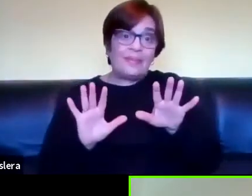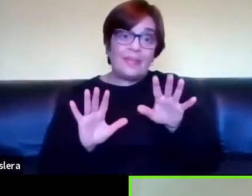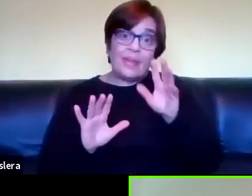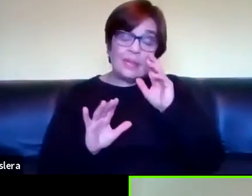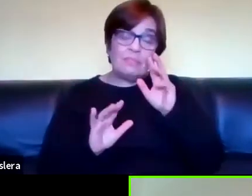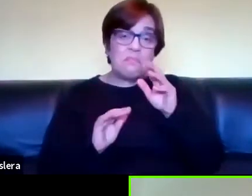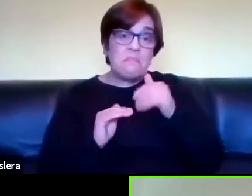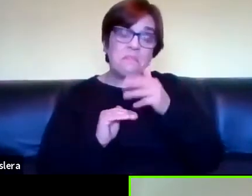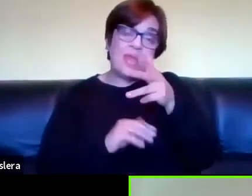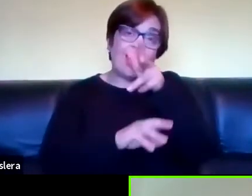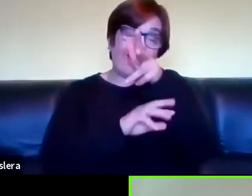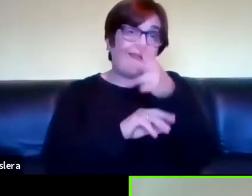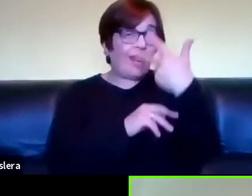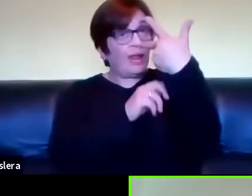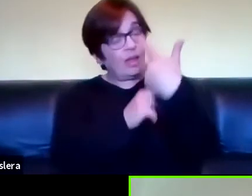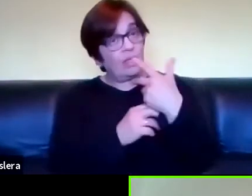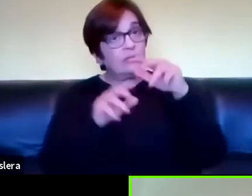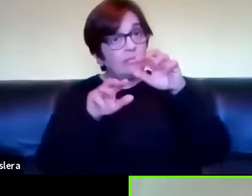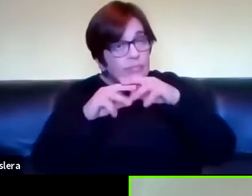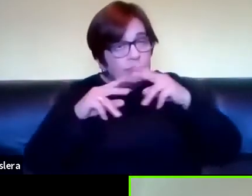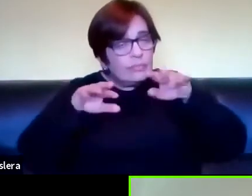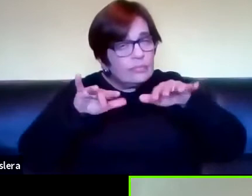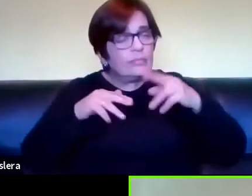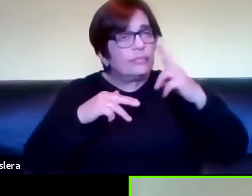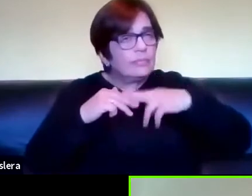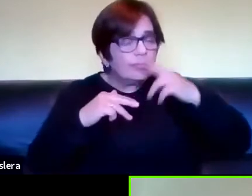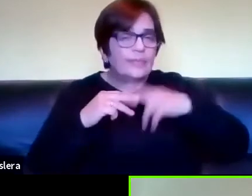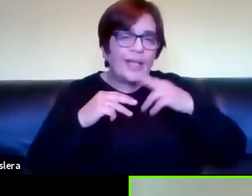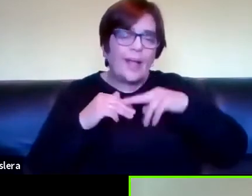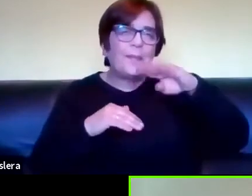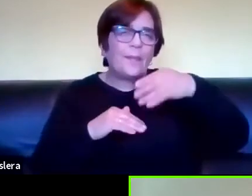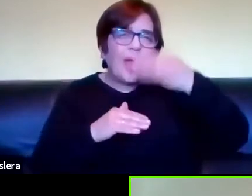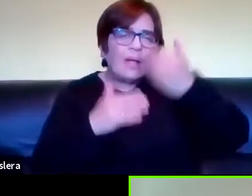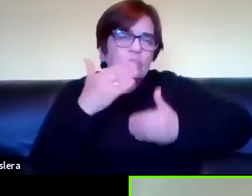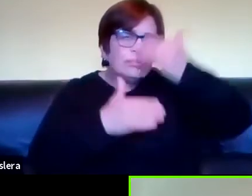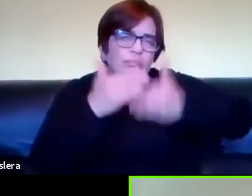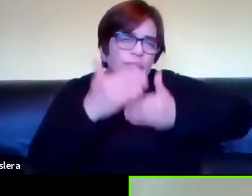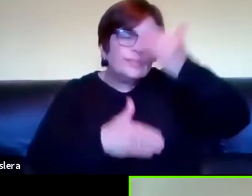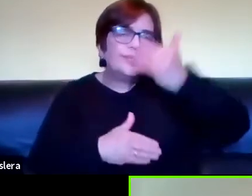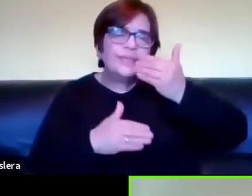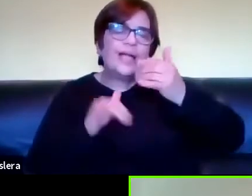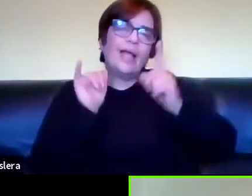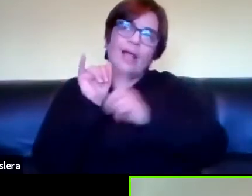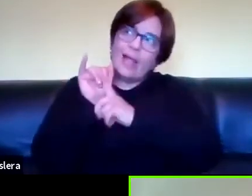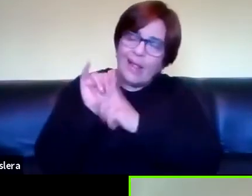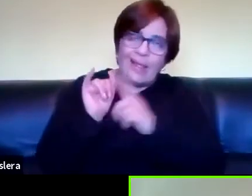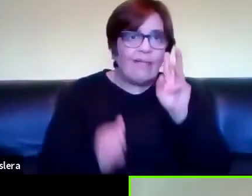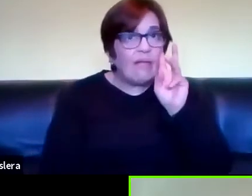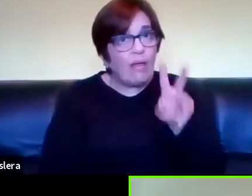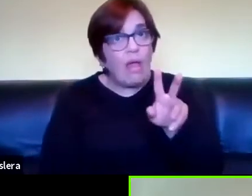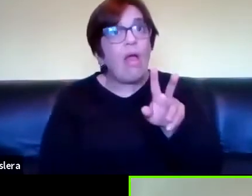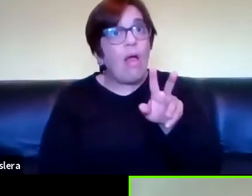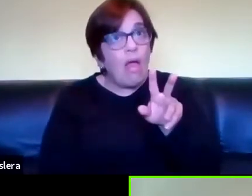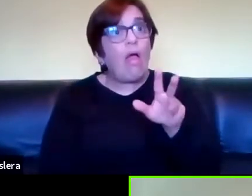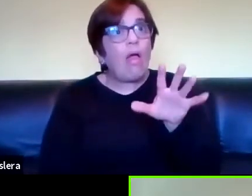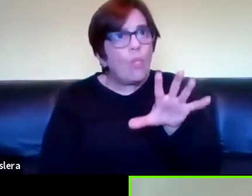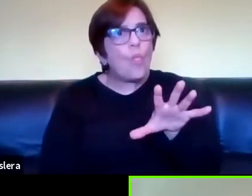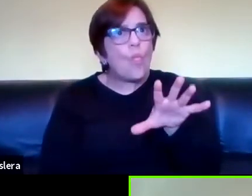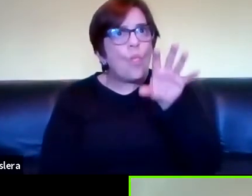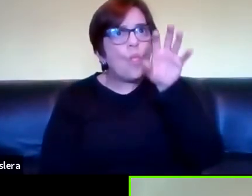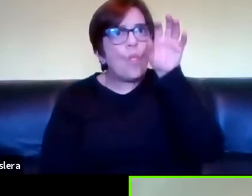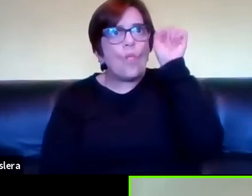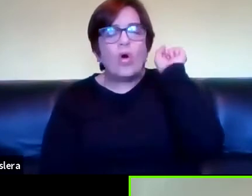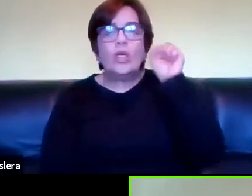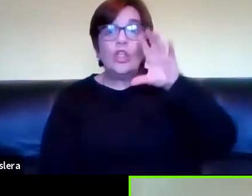diferida audio visograbada entonces veo bloggers veo youtubers y de alguna manera toda mi cultura